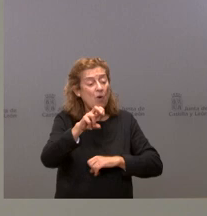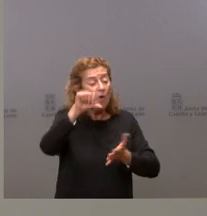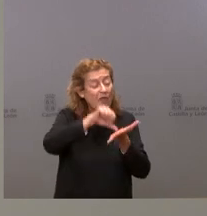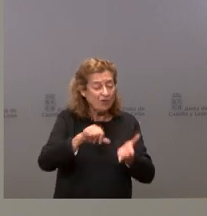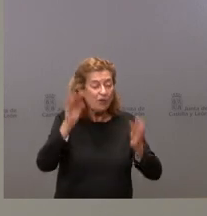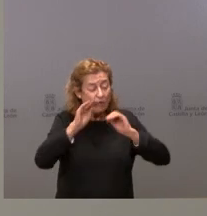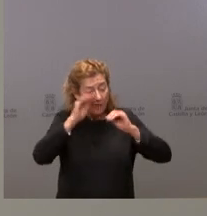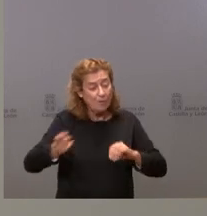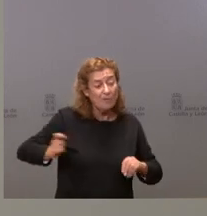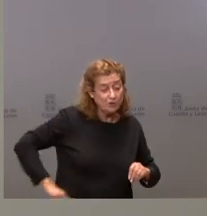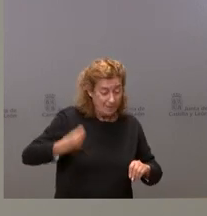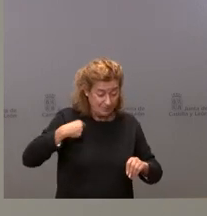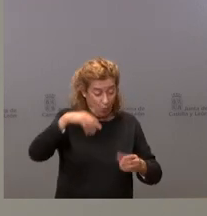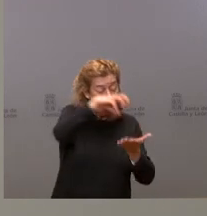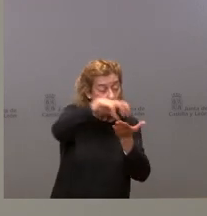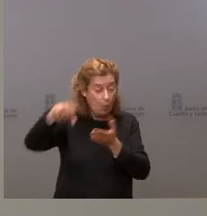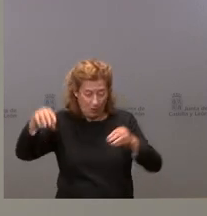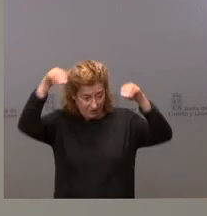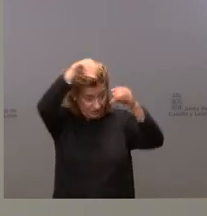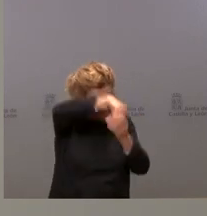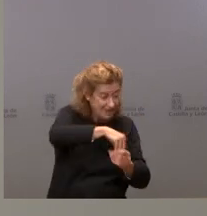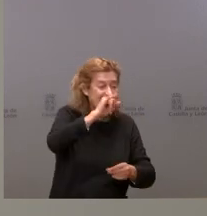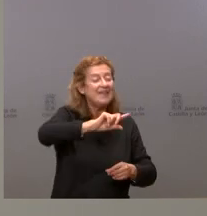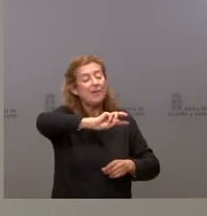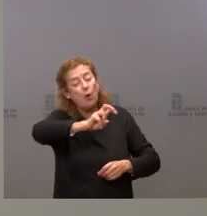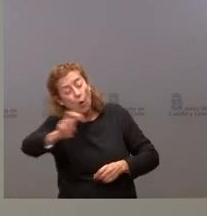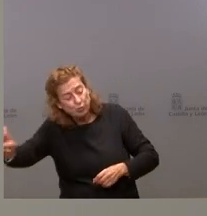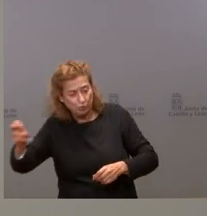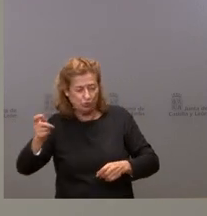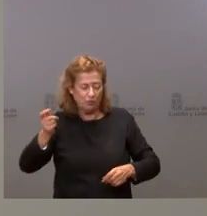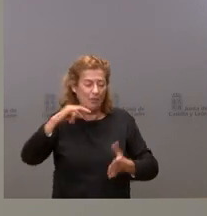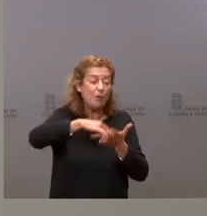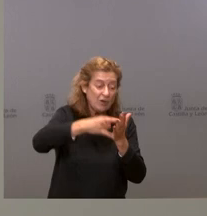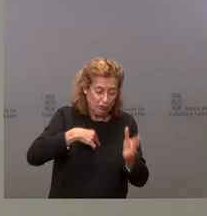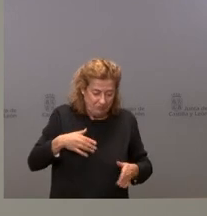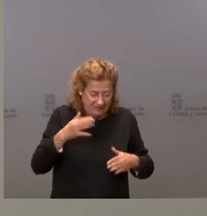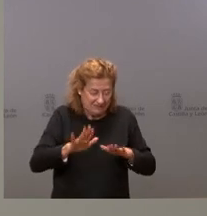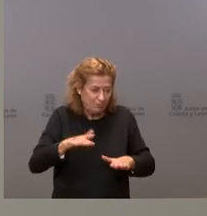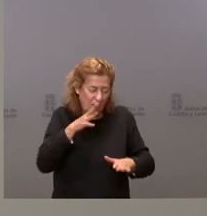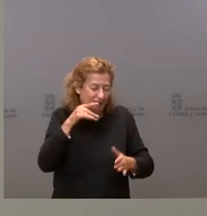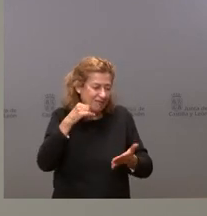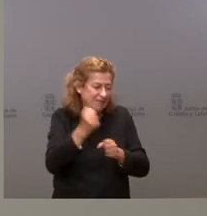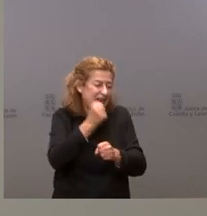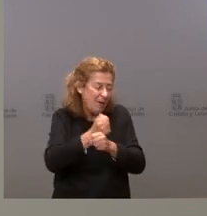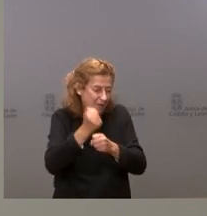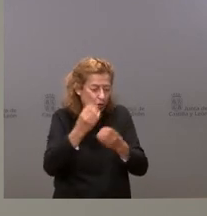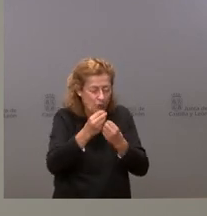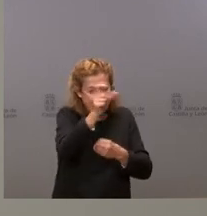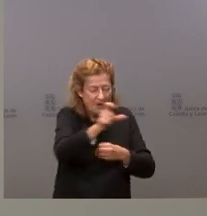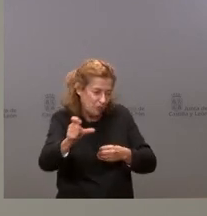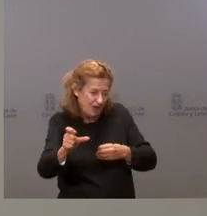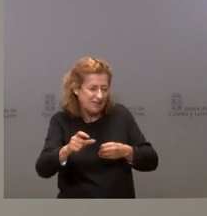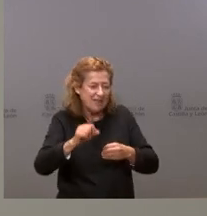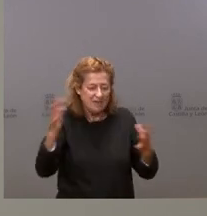que iría también instalado en las cúpulas y a ello se añade otros proyectos que estamos trabajando con distintos interesados y